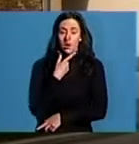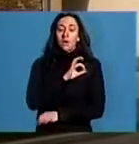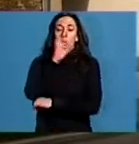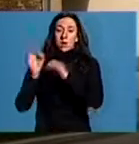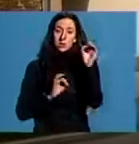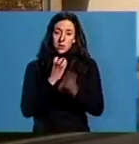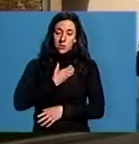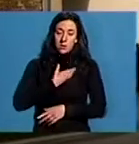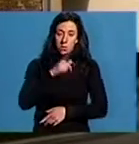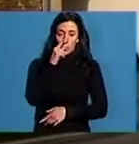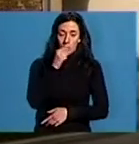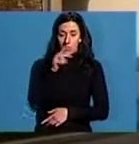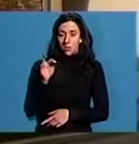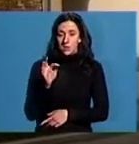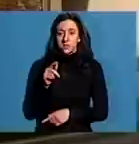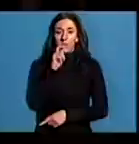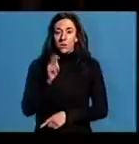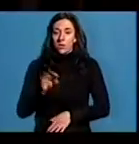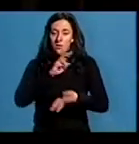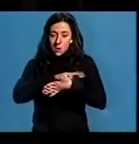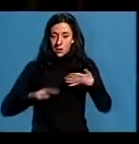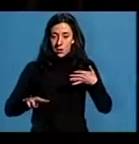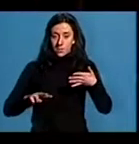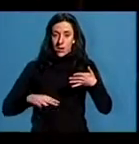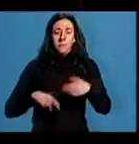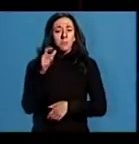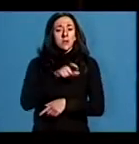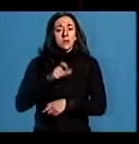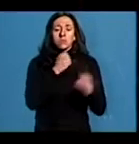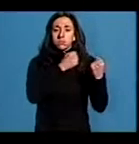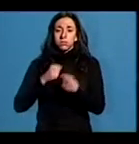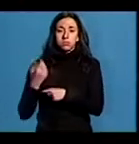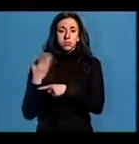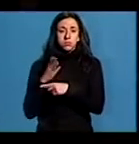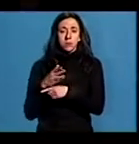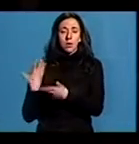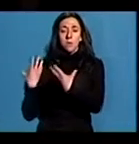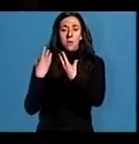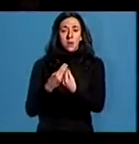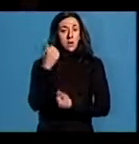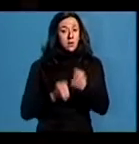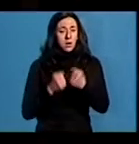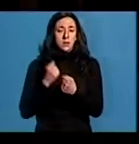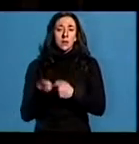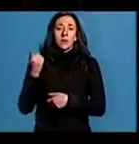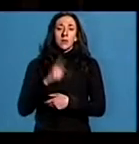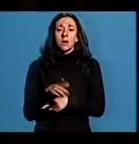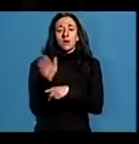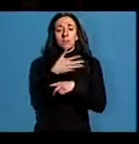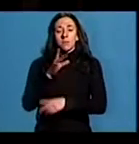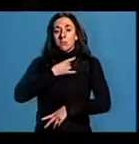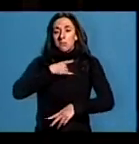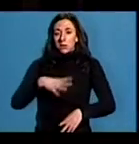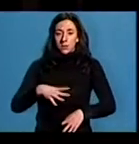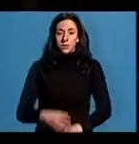Galega contra o Narcotráfico. Representantes de toda a sociedade galega portarán o pano branco, acompañados polos atletas participantes na Lugo Monumental e